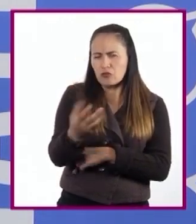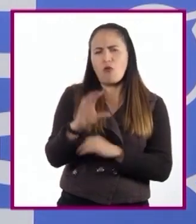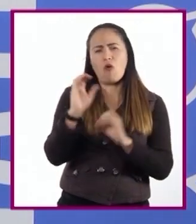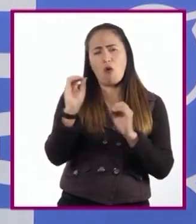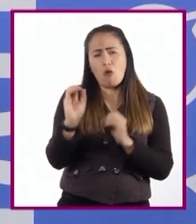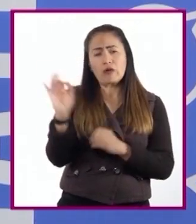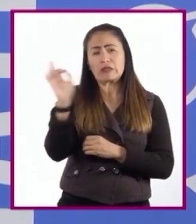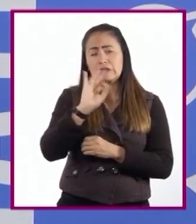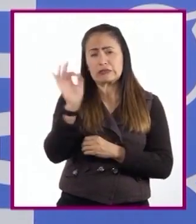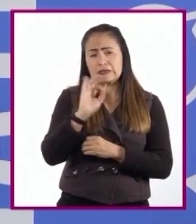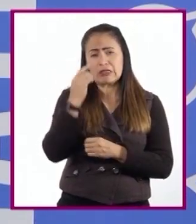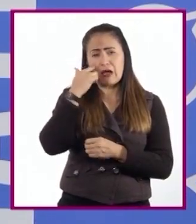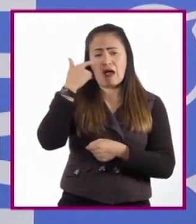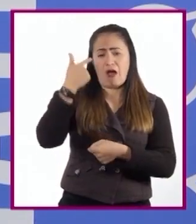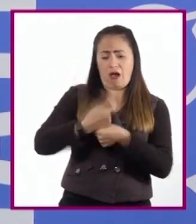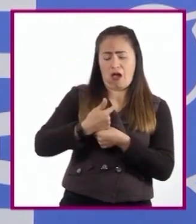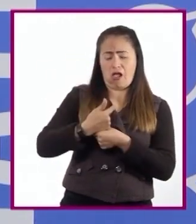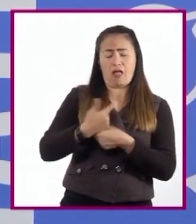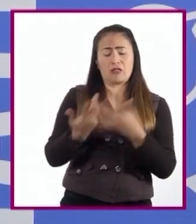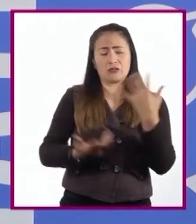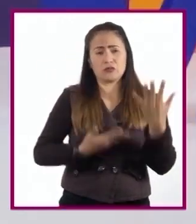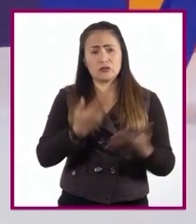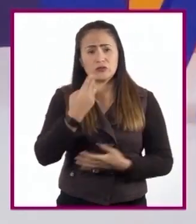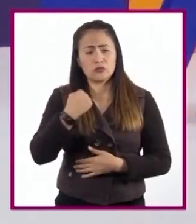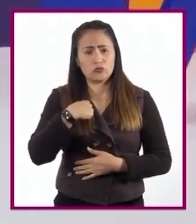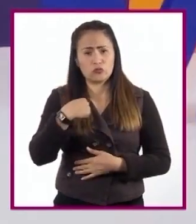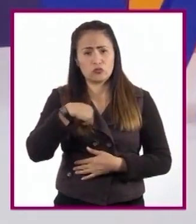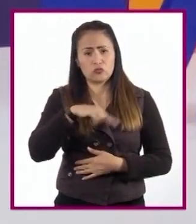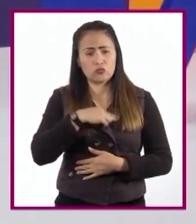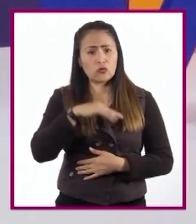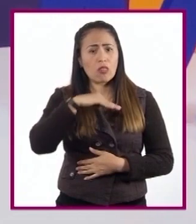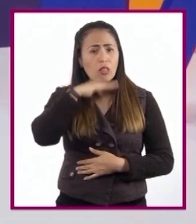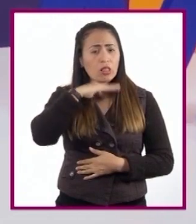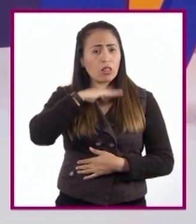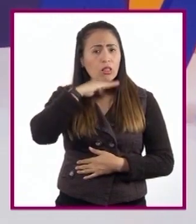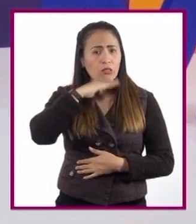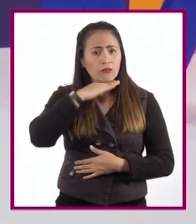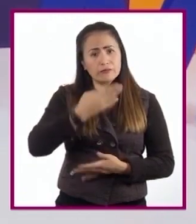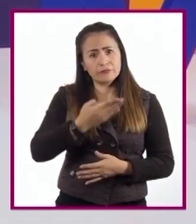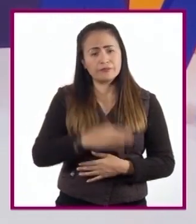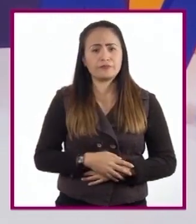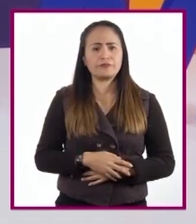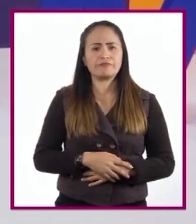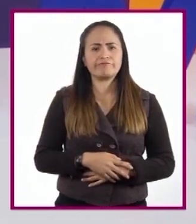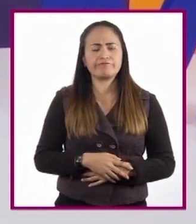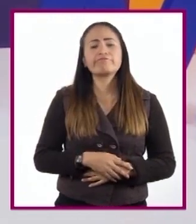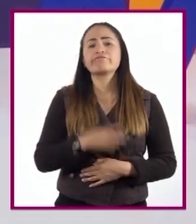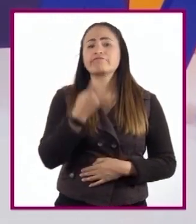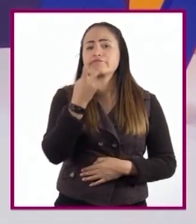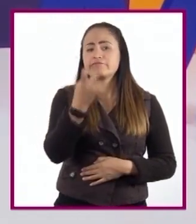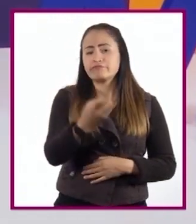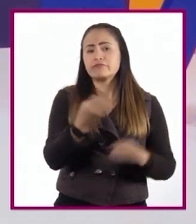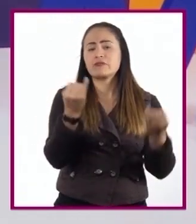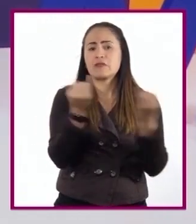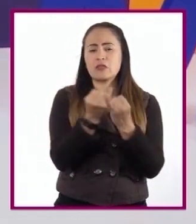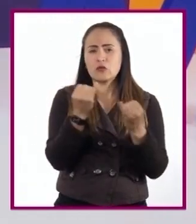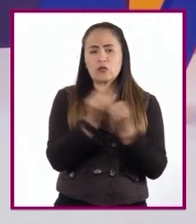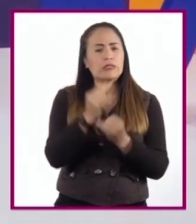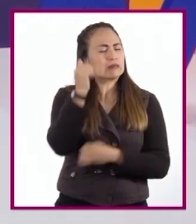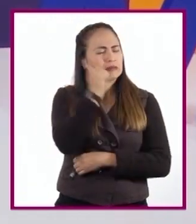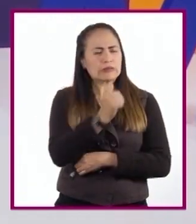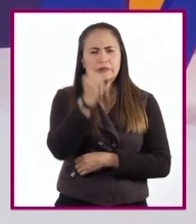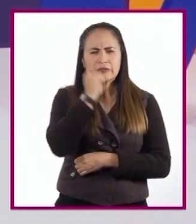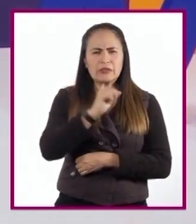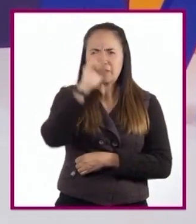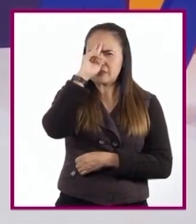de lo que nosotros no nos habíamos percatado. Ante todo, tiene que estar presente el respeto,